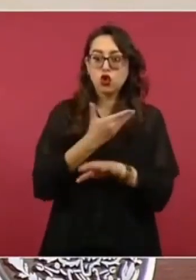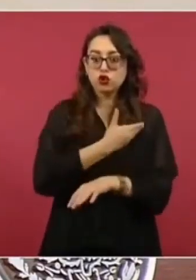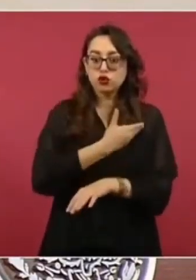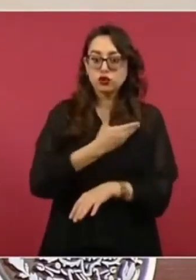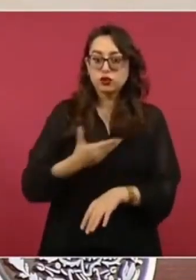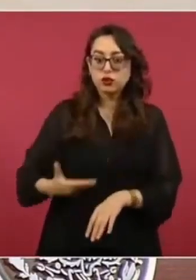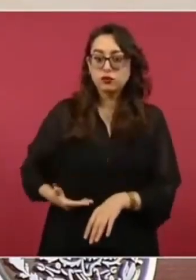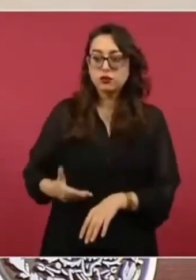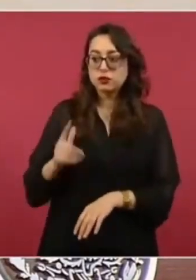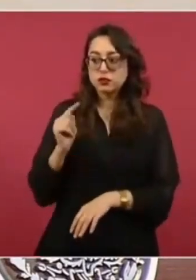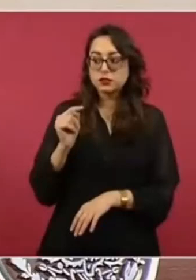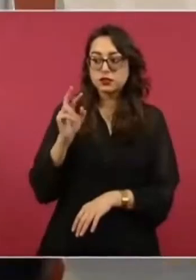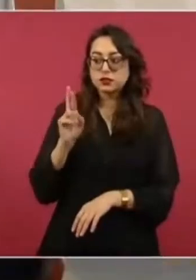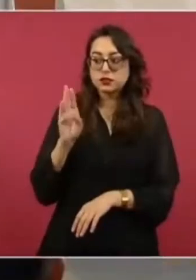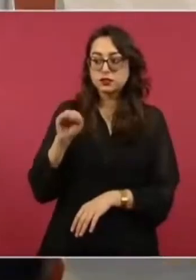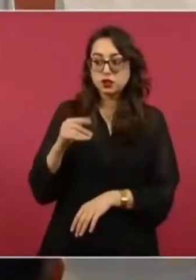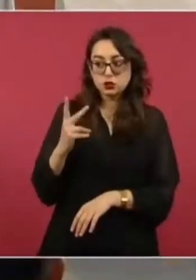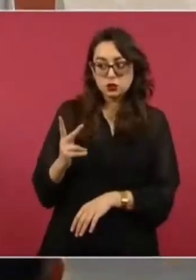Trump.